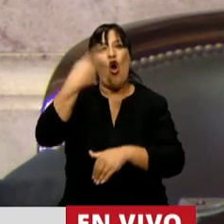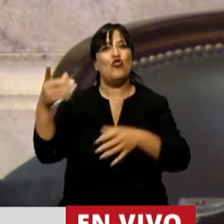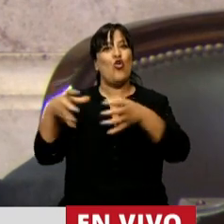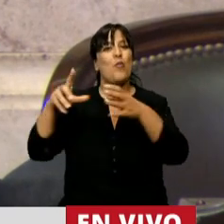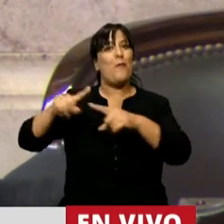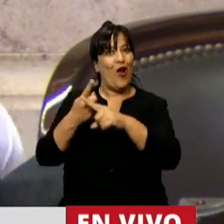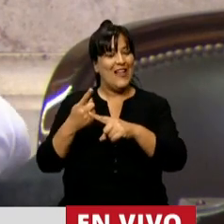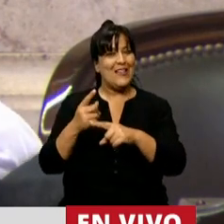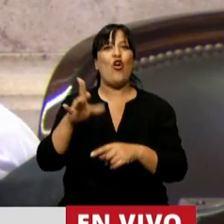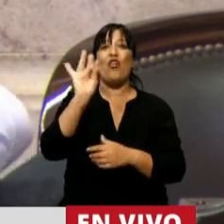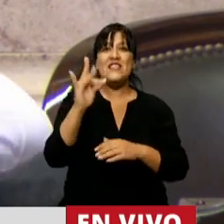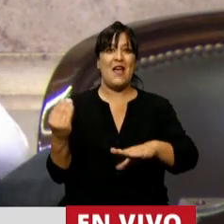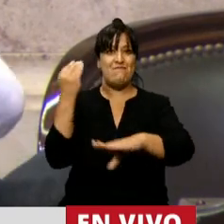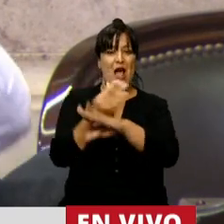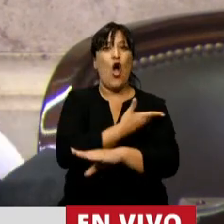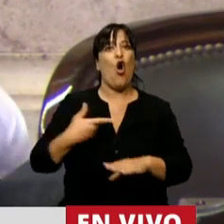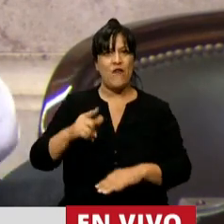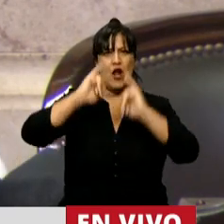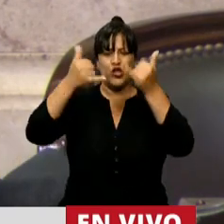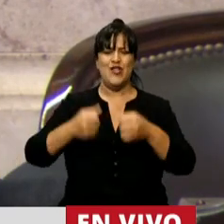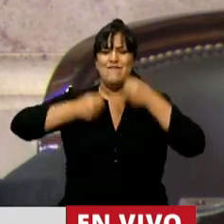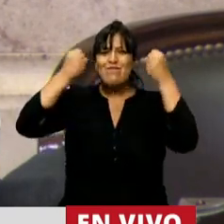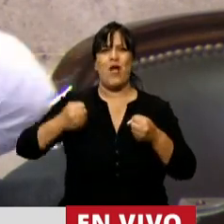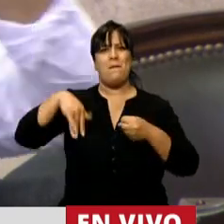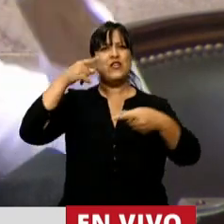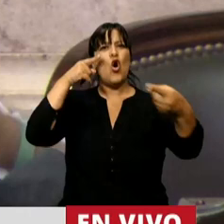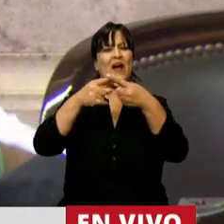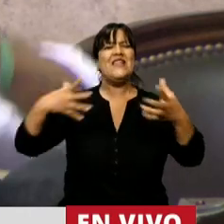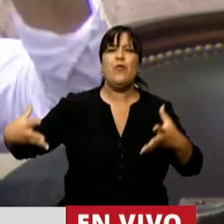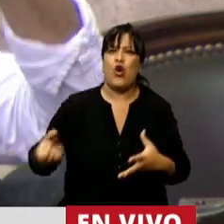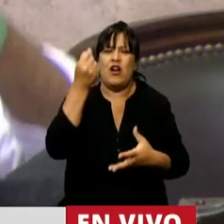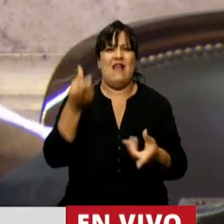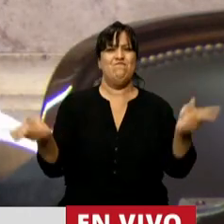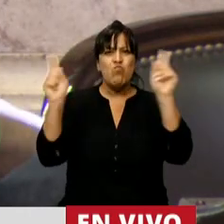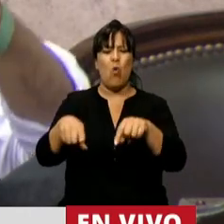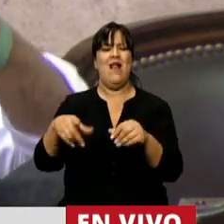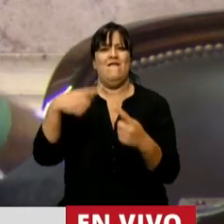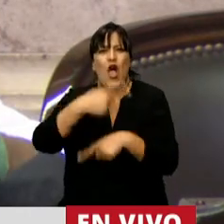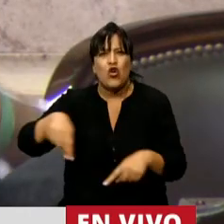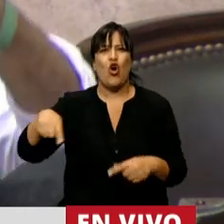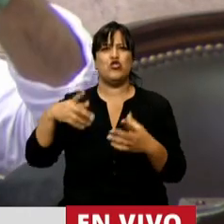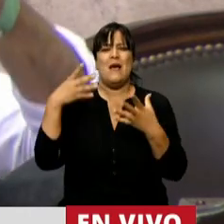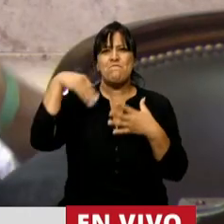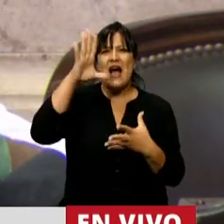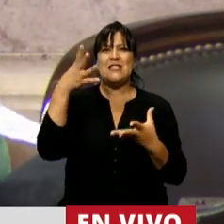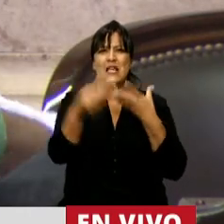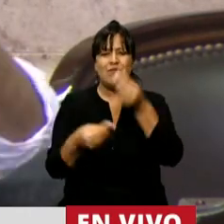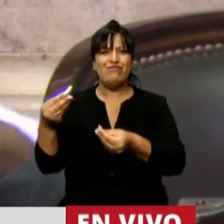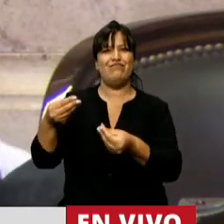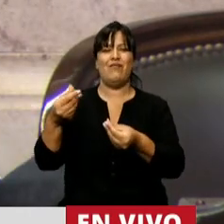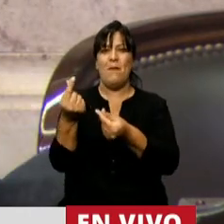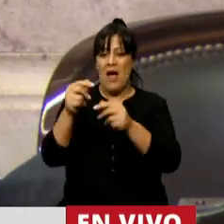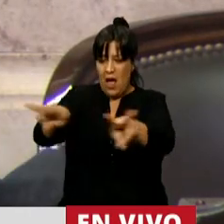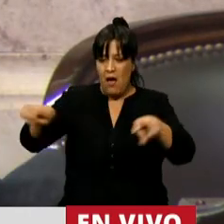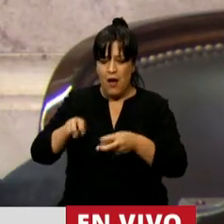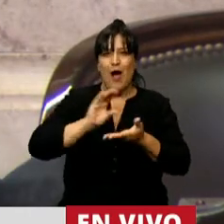fuerza política y en diciembre asumió un gobierno que se puso como objetivo recuperar los pilares solidarios y redistributivos